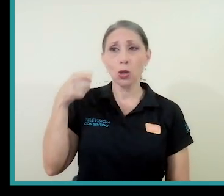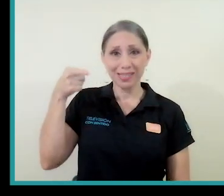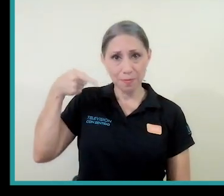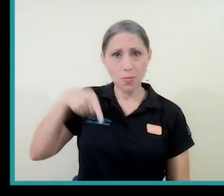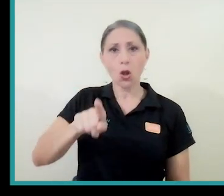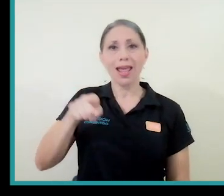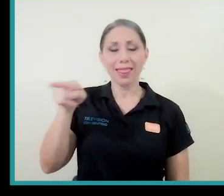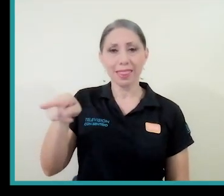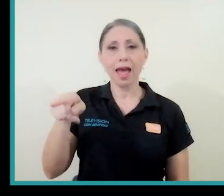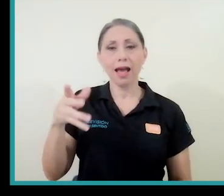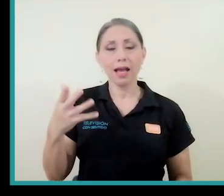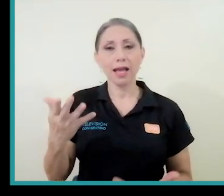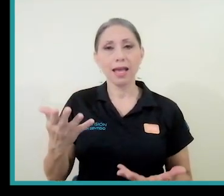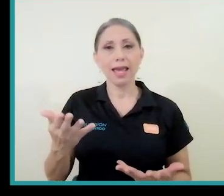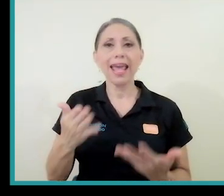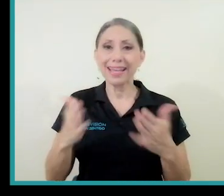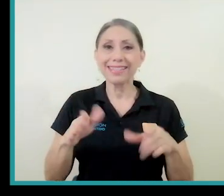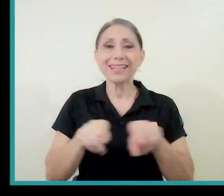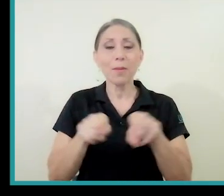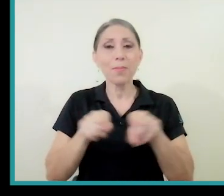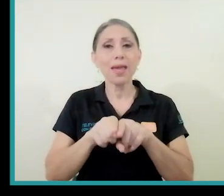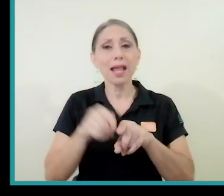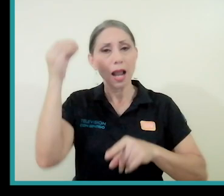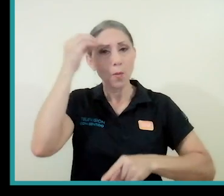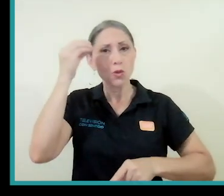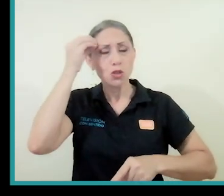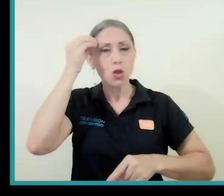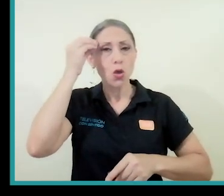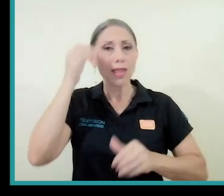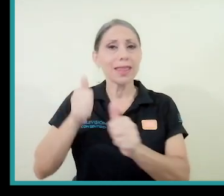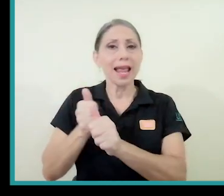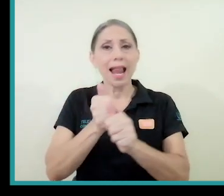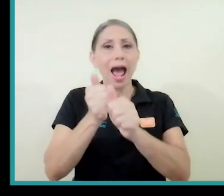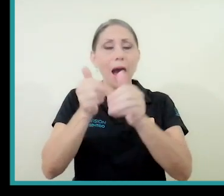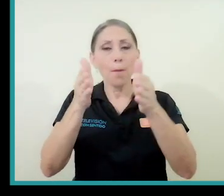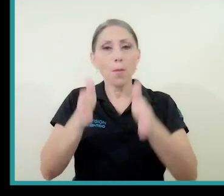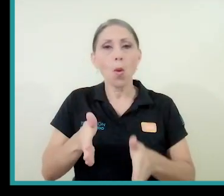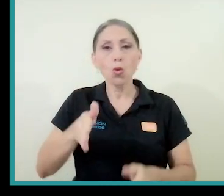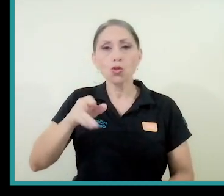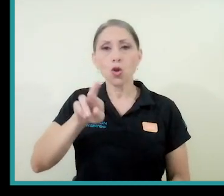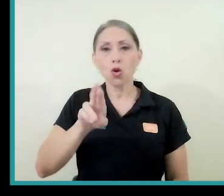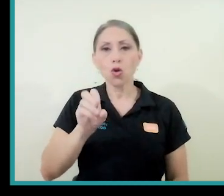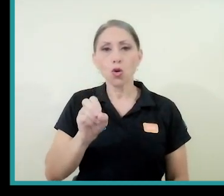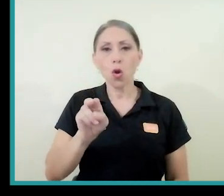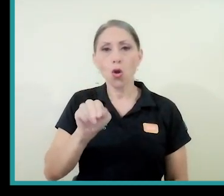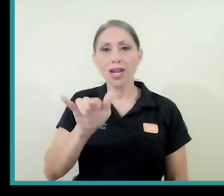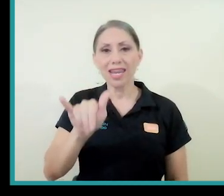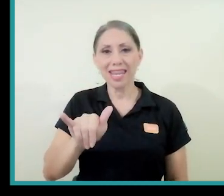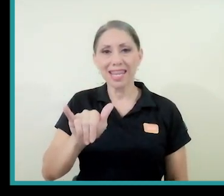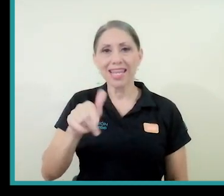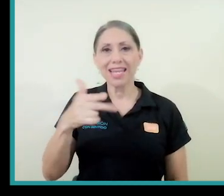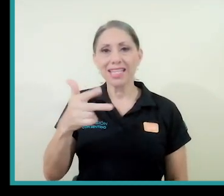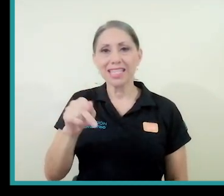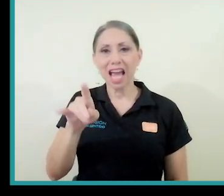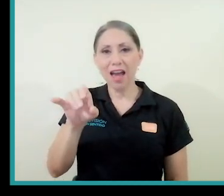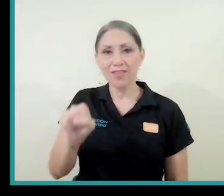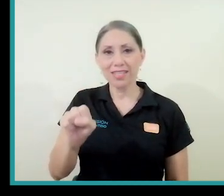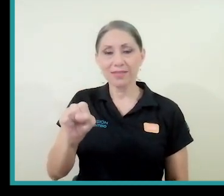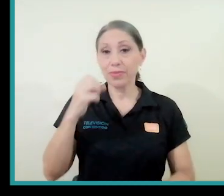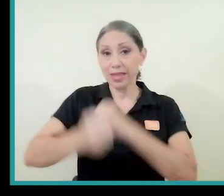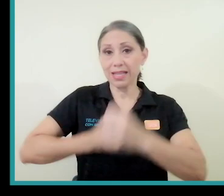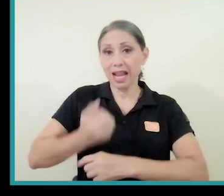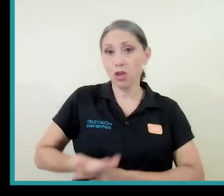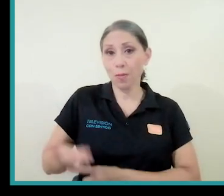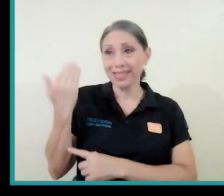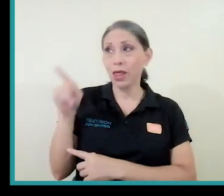bueno, que es violenta, es, digamos, la posición del apóstol Ronnie Chávez. Él, desde el año